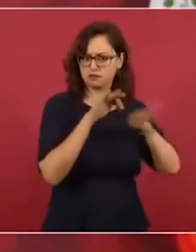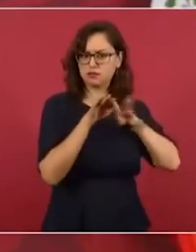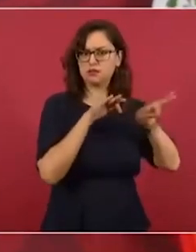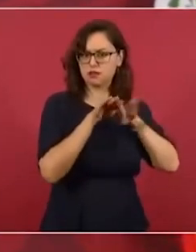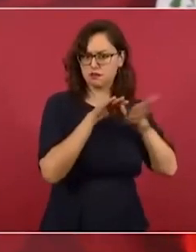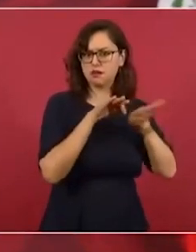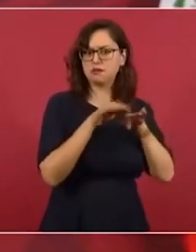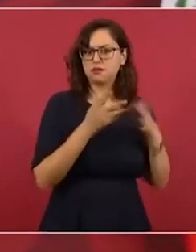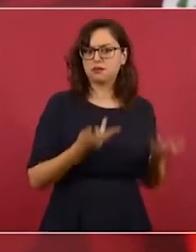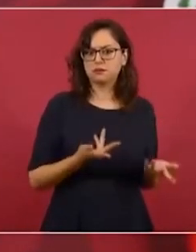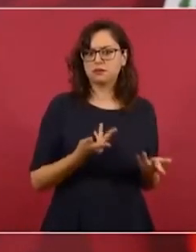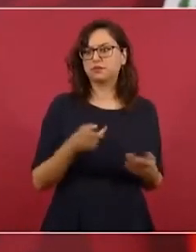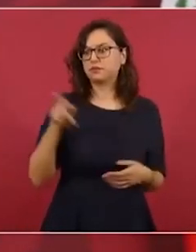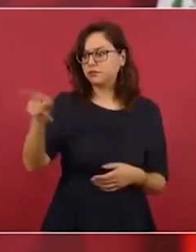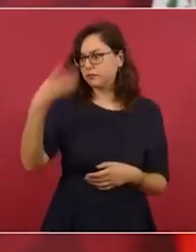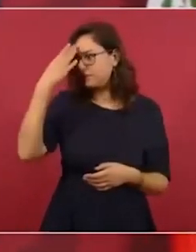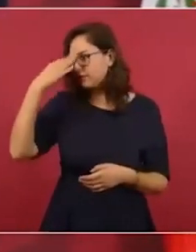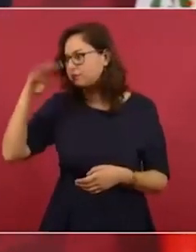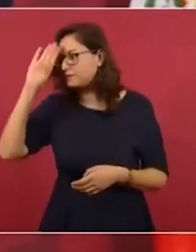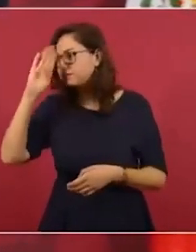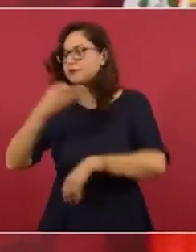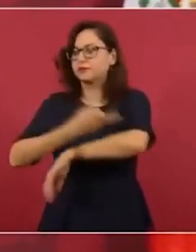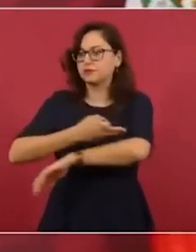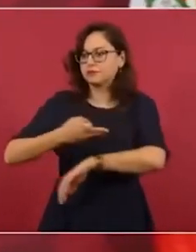nuestros paisanos que los queremos tanto